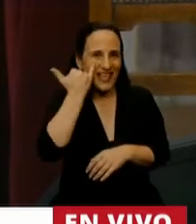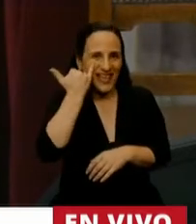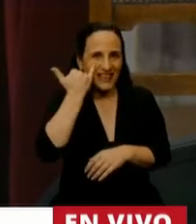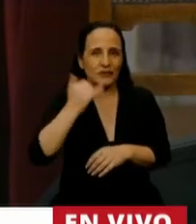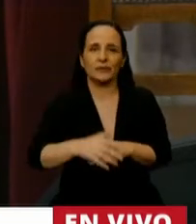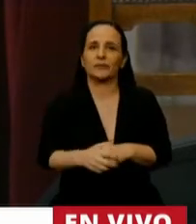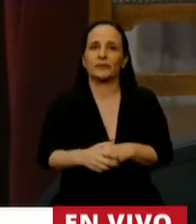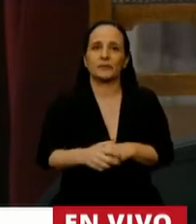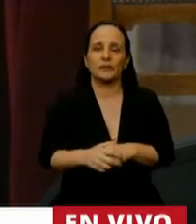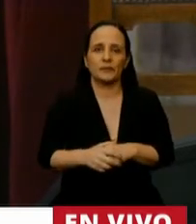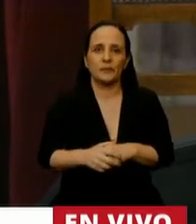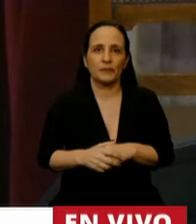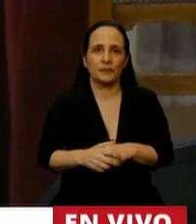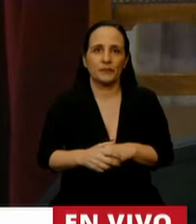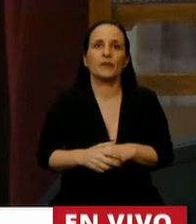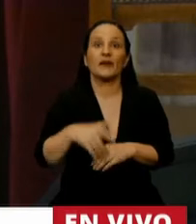Azef.